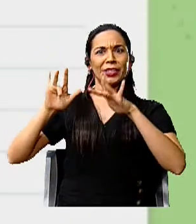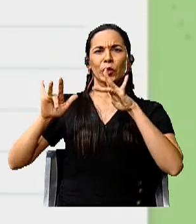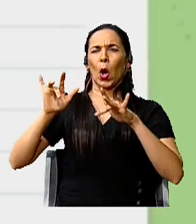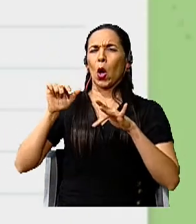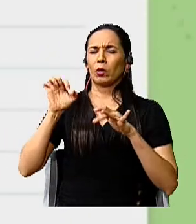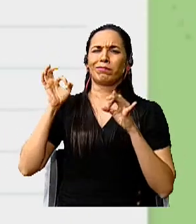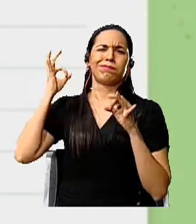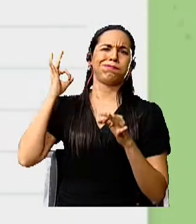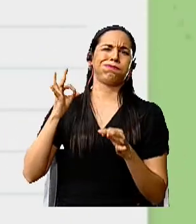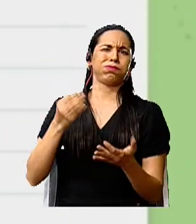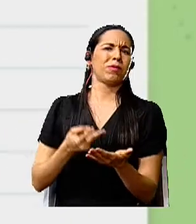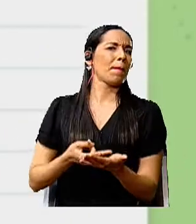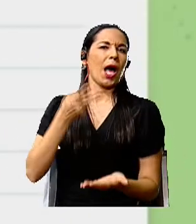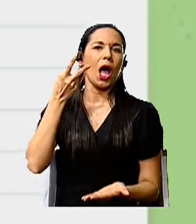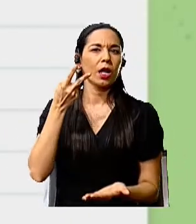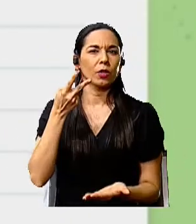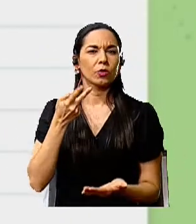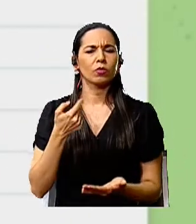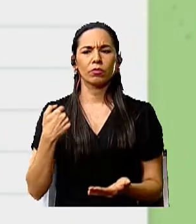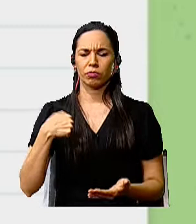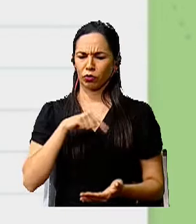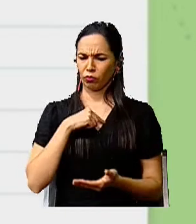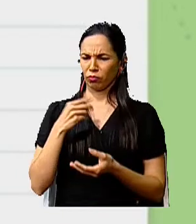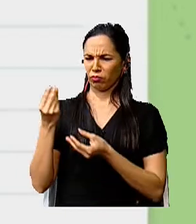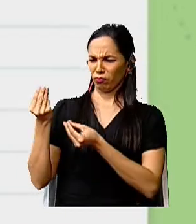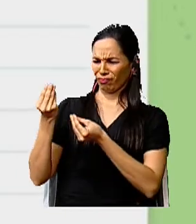¿Qué es lo que nos han dejado?